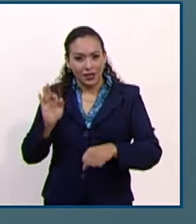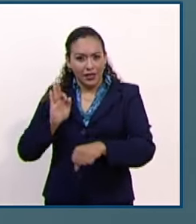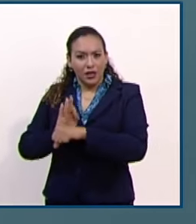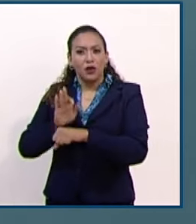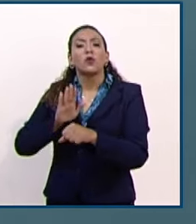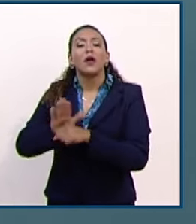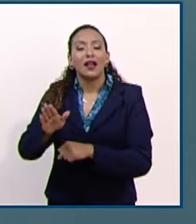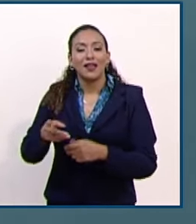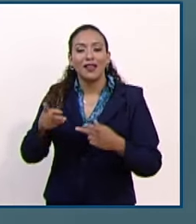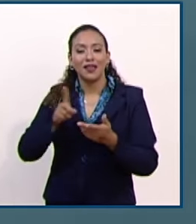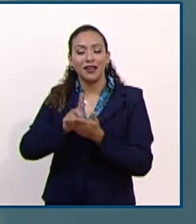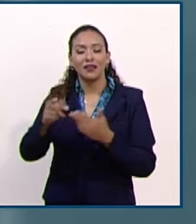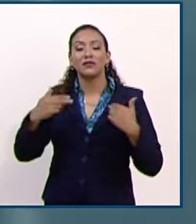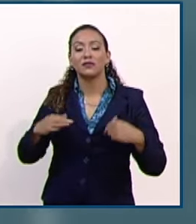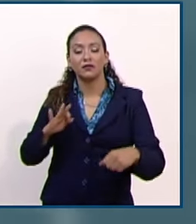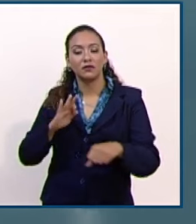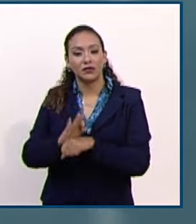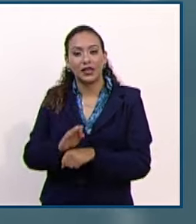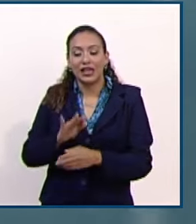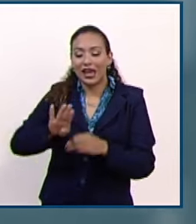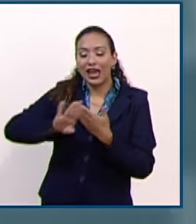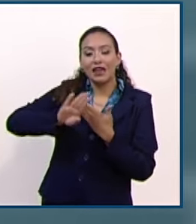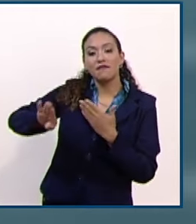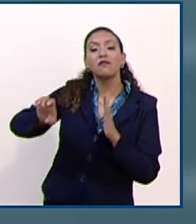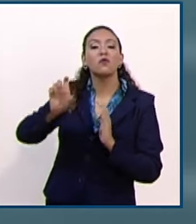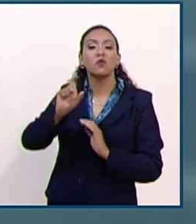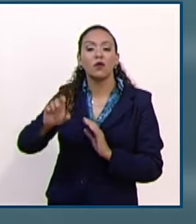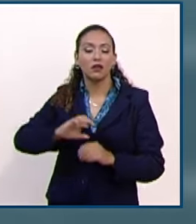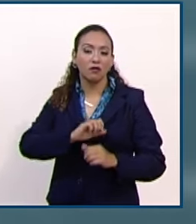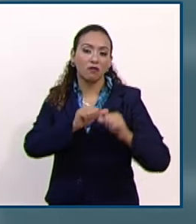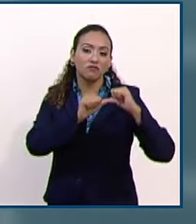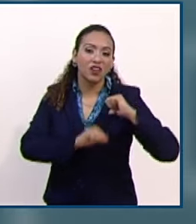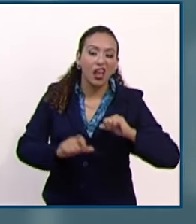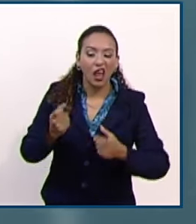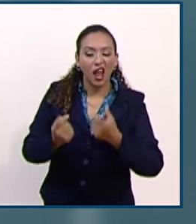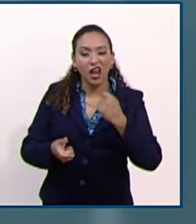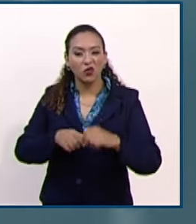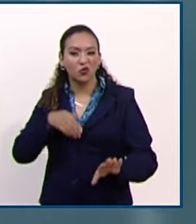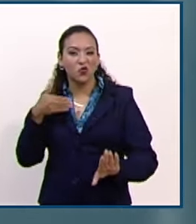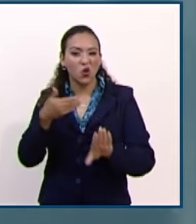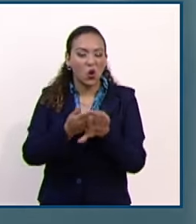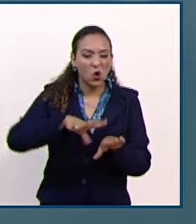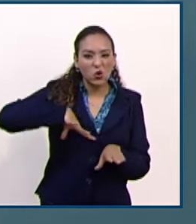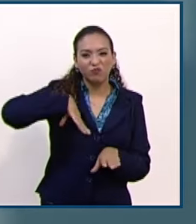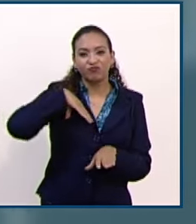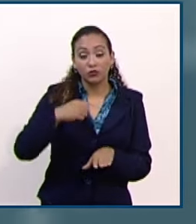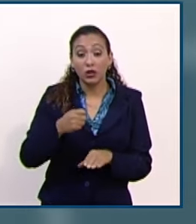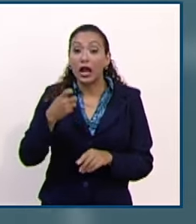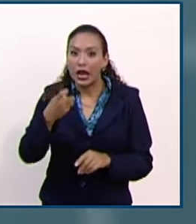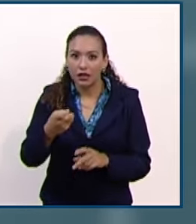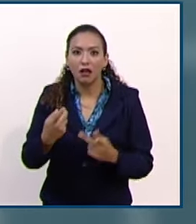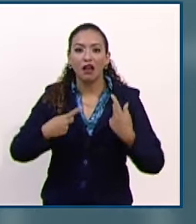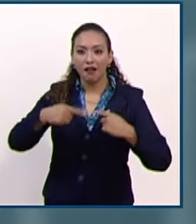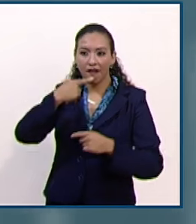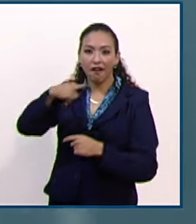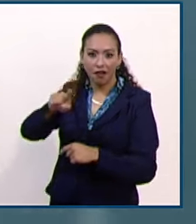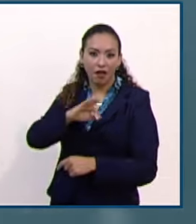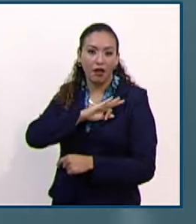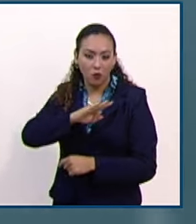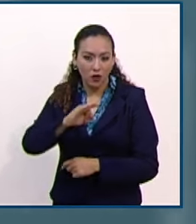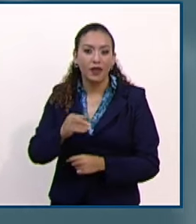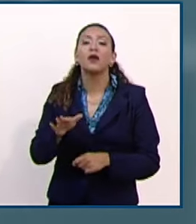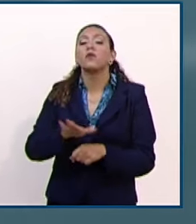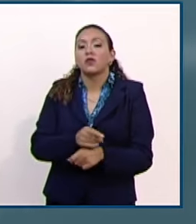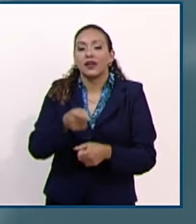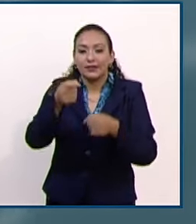prevenir que las autoridades realicen actos injustos, arbitrarios o ilegítimos que puedan afectar nuestra libertad,